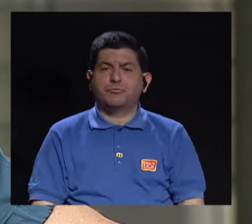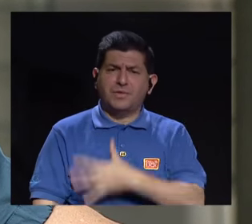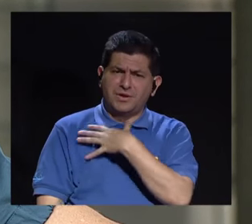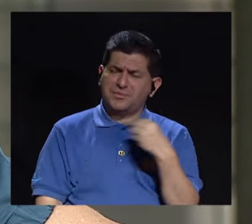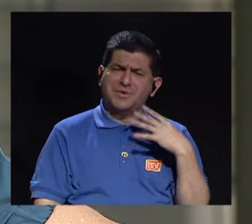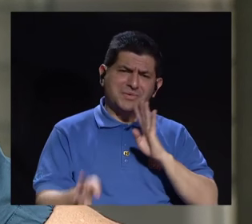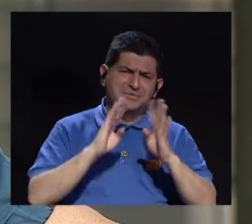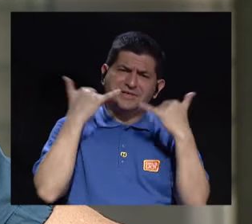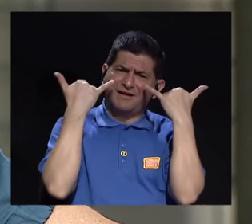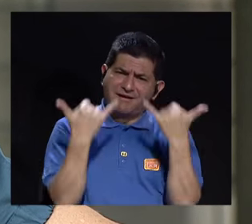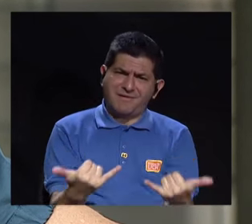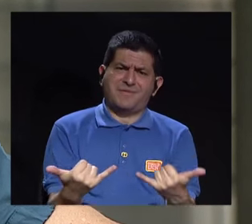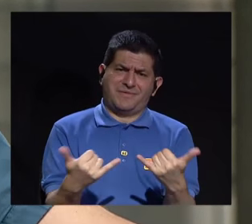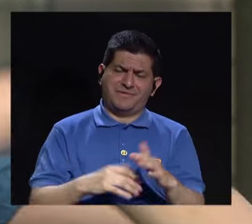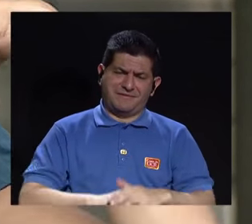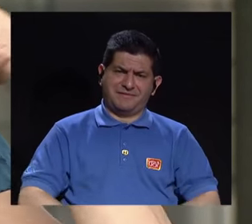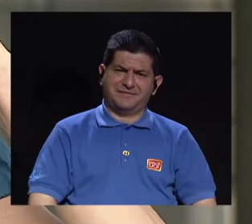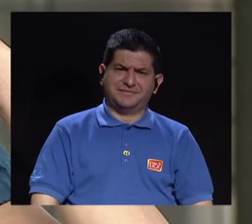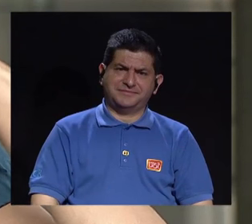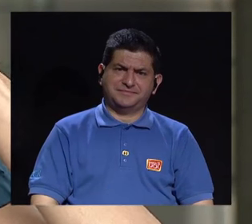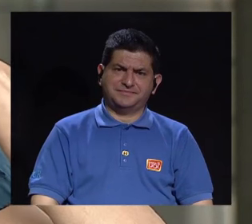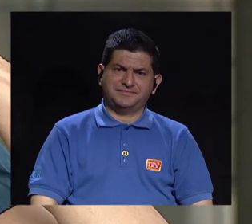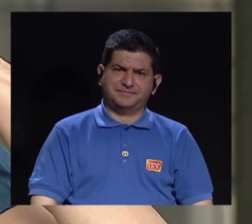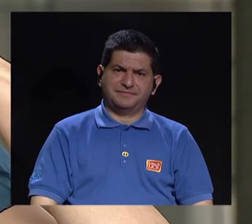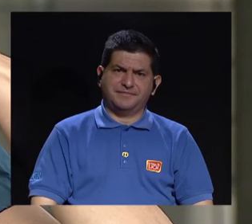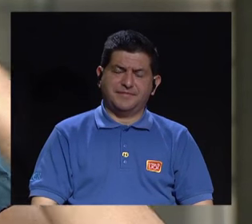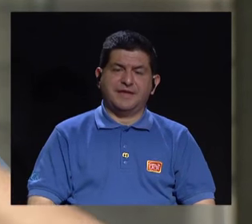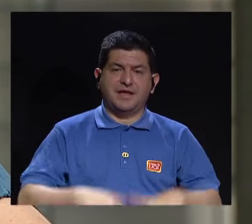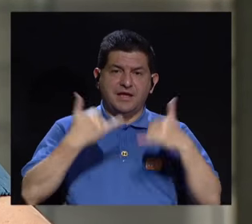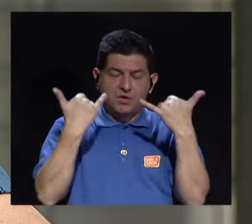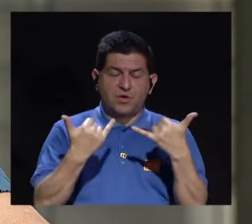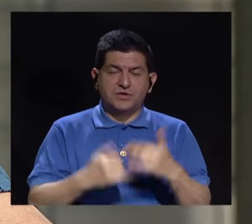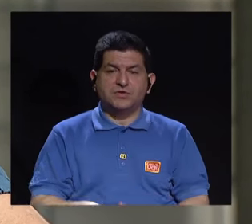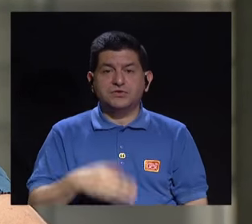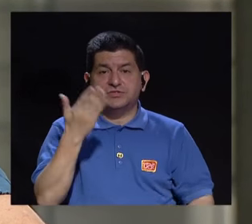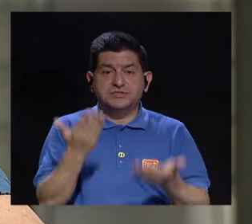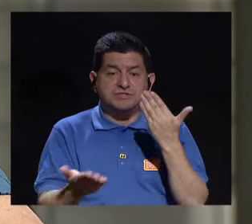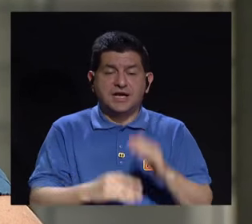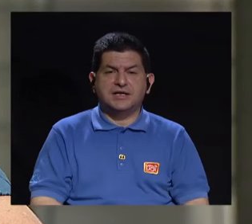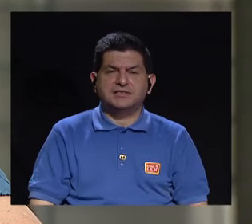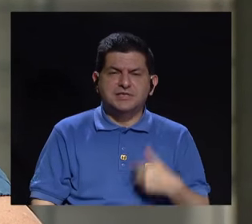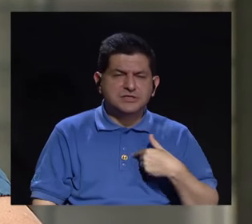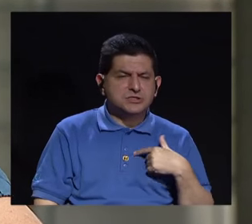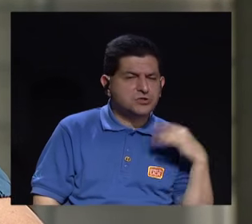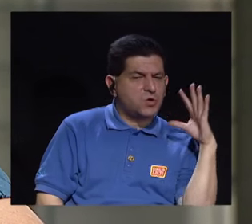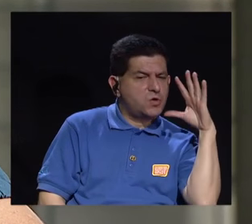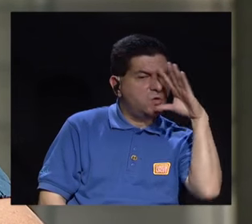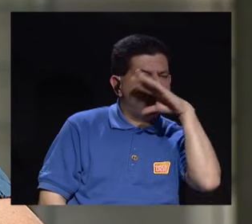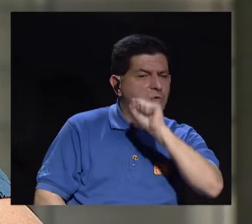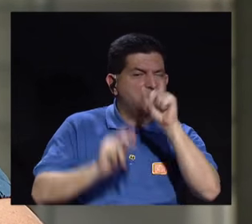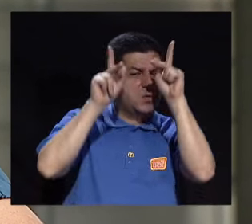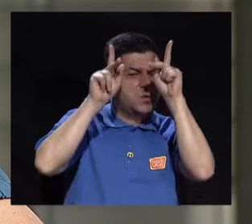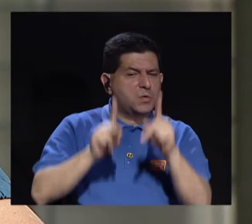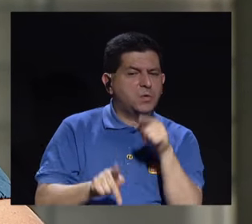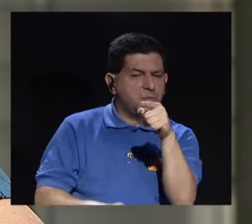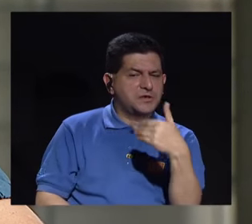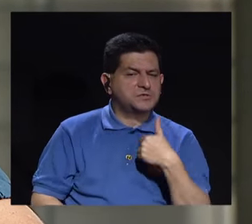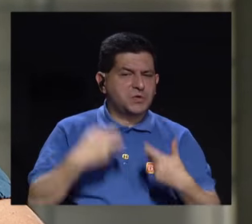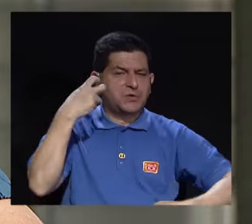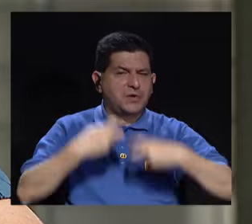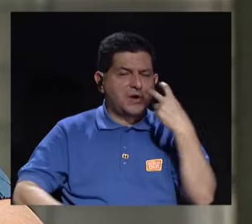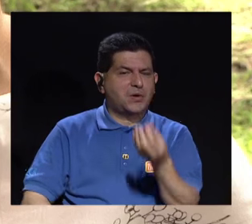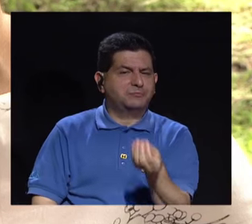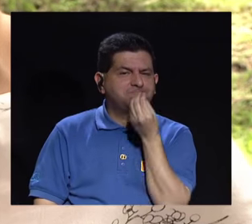Me gustaría que conversáramos ahora sobre cuando haya una sospecha de que estoy frente a una persona que está